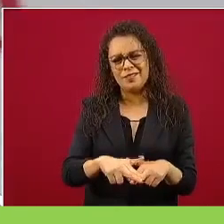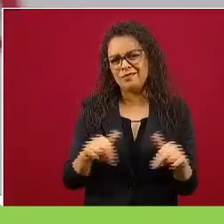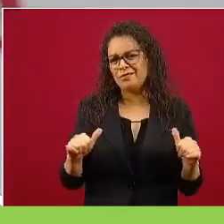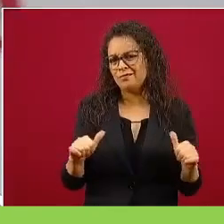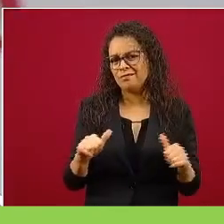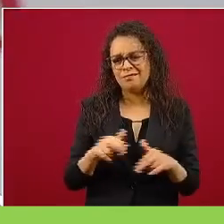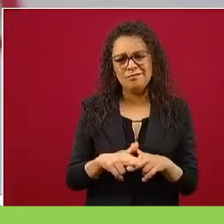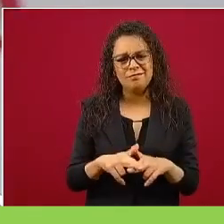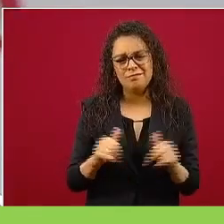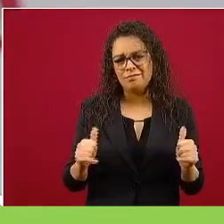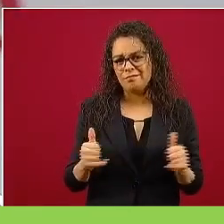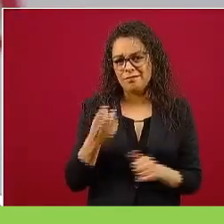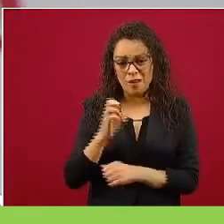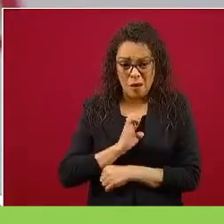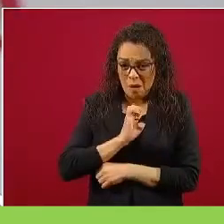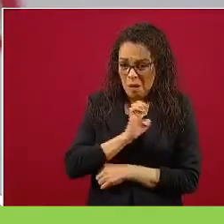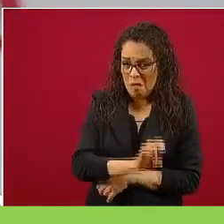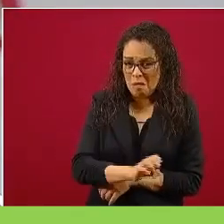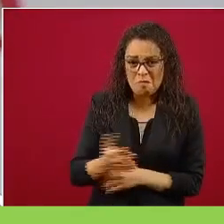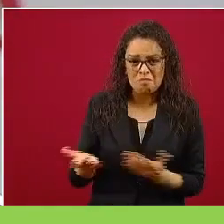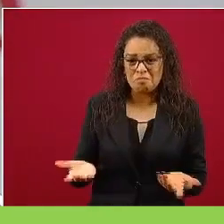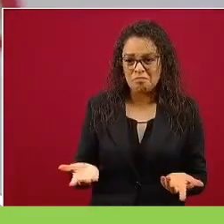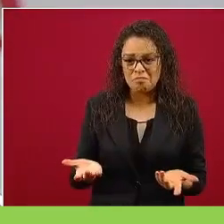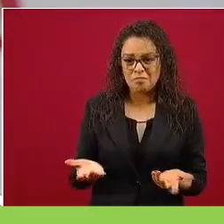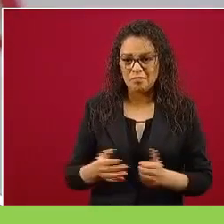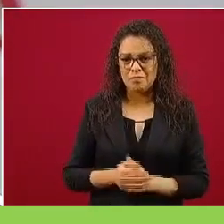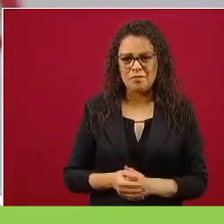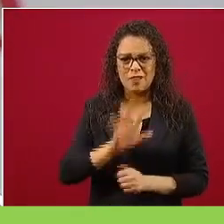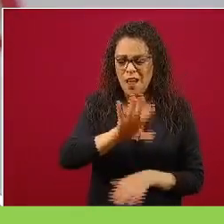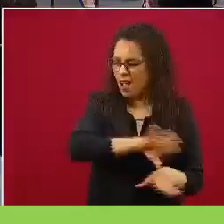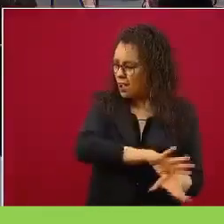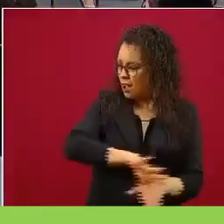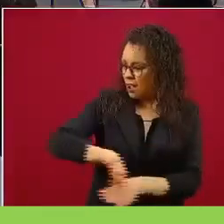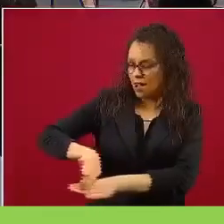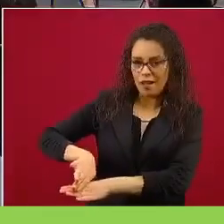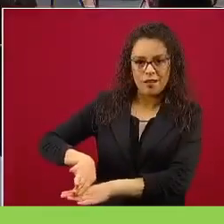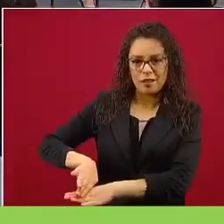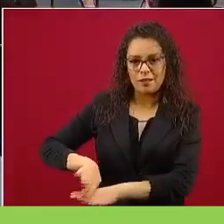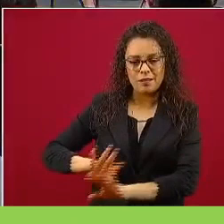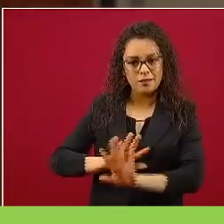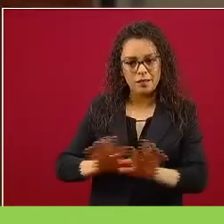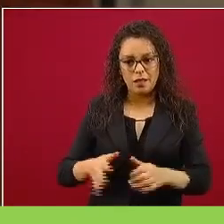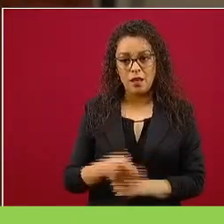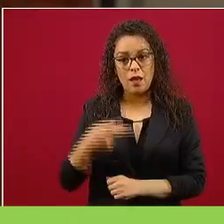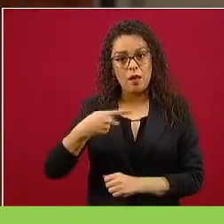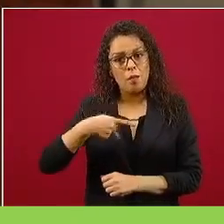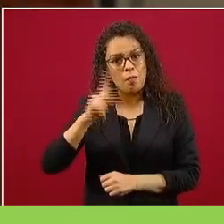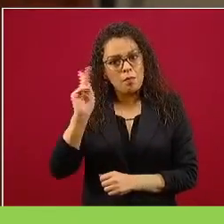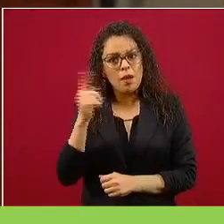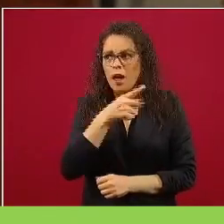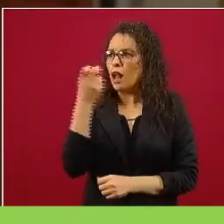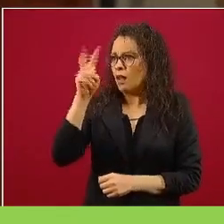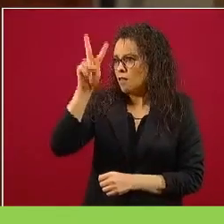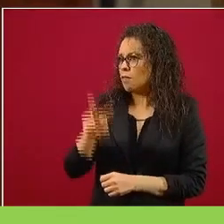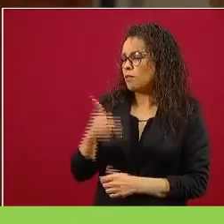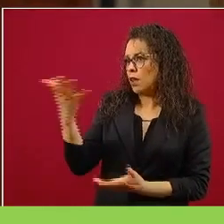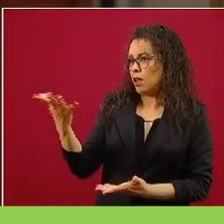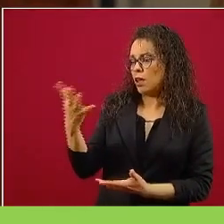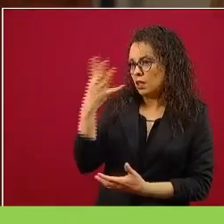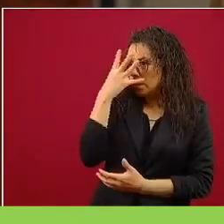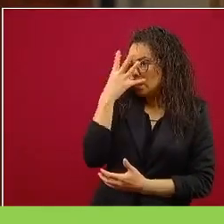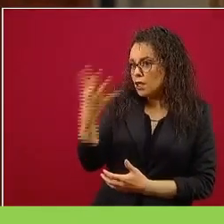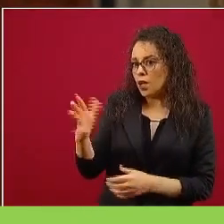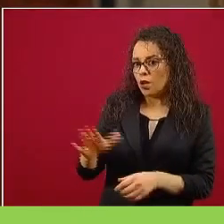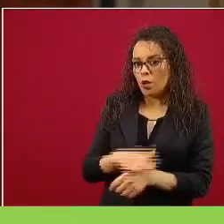Nada de odio. Hice a un lado eso. Presidente, pero ese caso sí es serio, porque se están